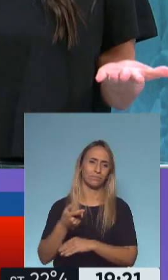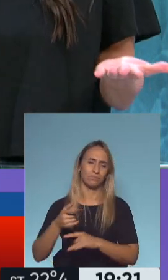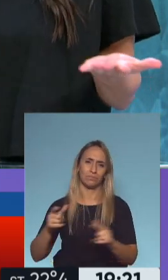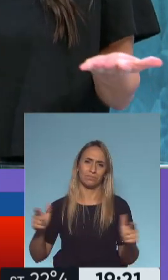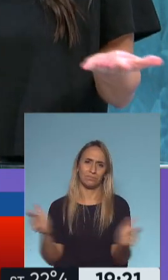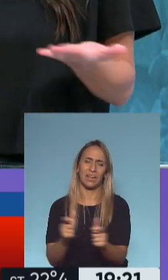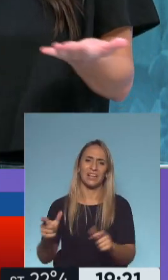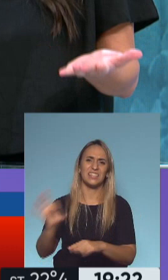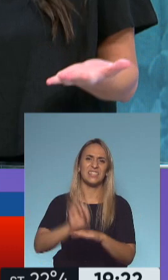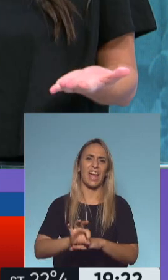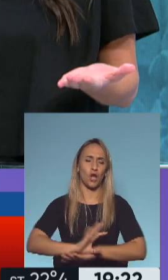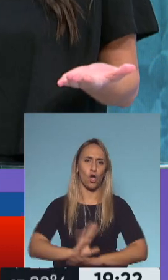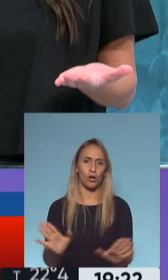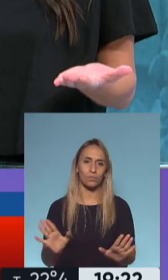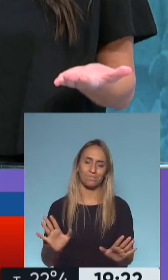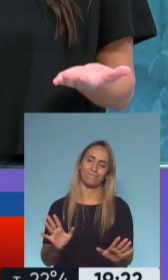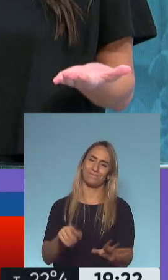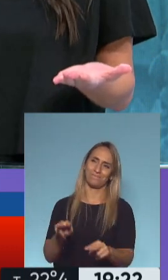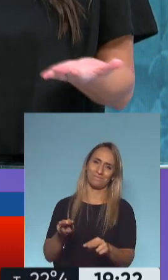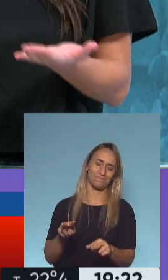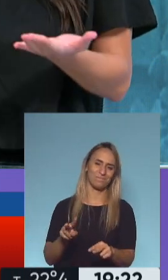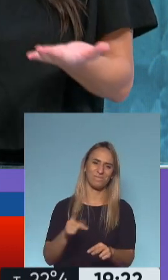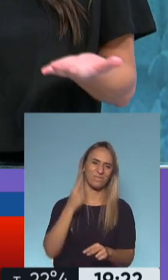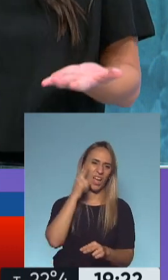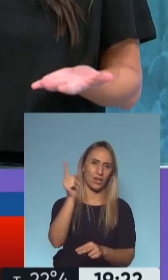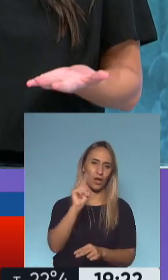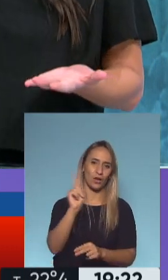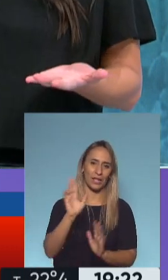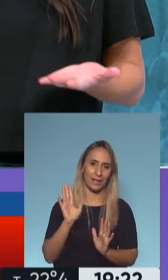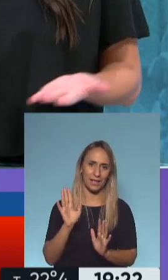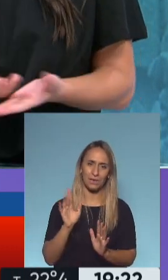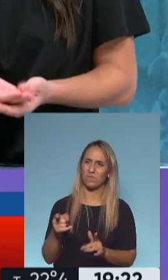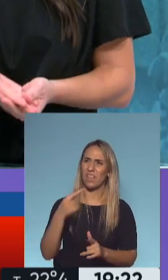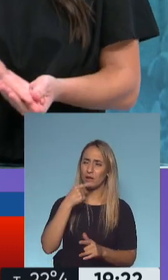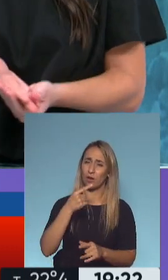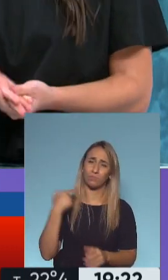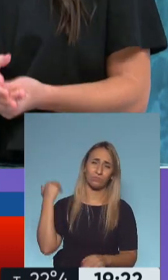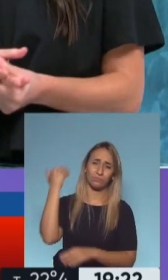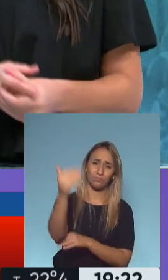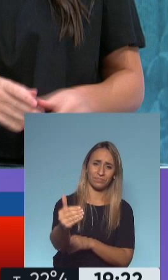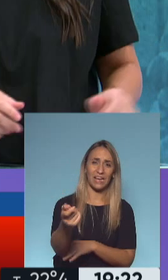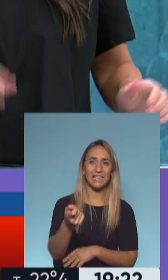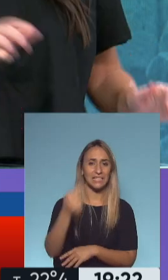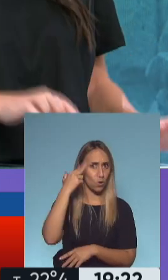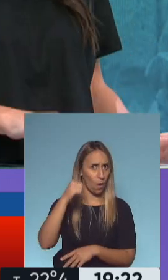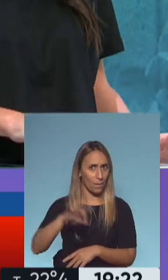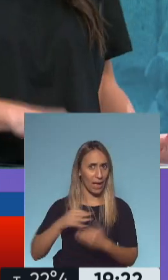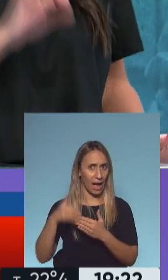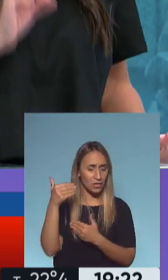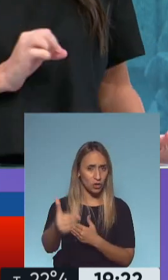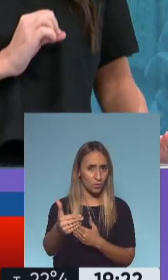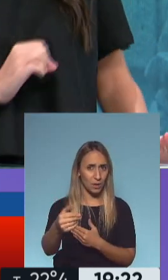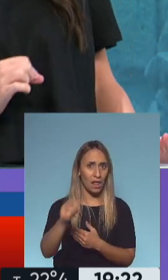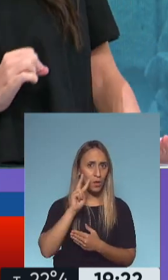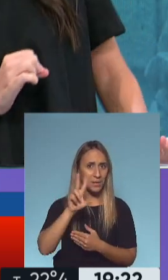creen que sea muy convincente este tipo ¿Por proyectó tanto tiempo, no? Además, porque son nueve años. Bueno, ahí hay un